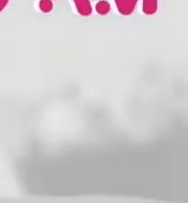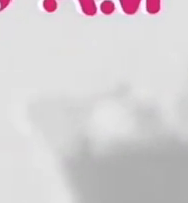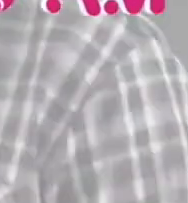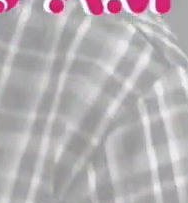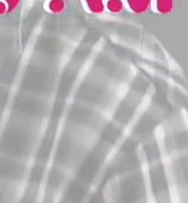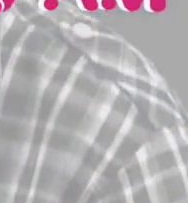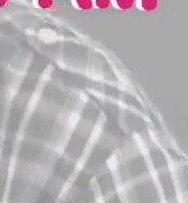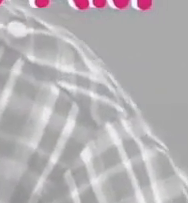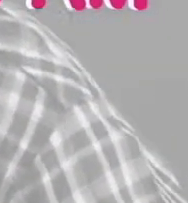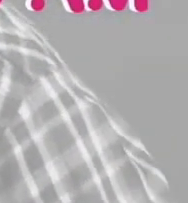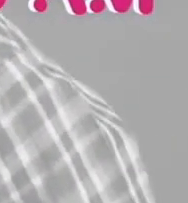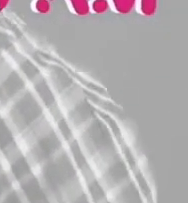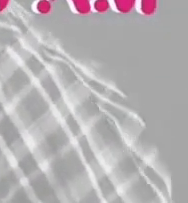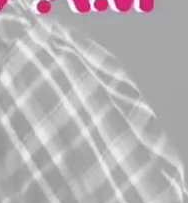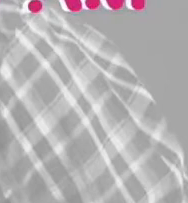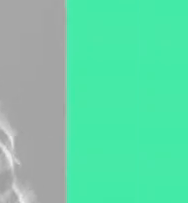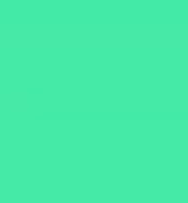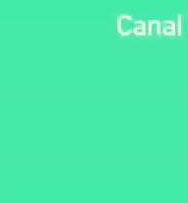10.30 de la mañana.